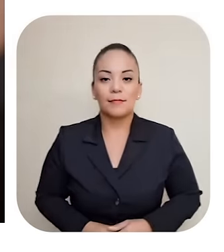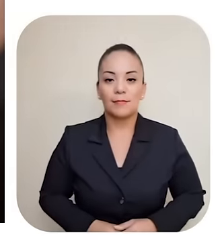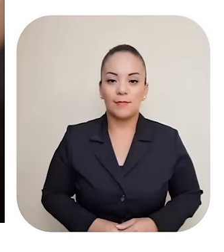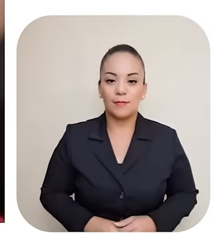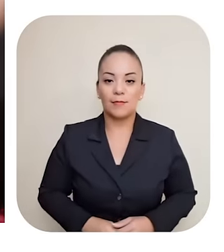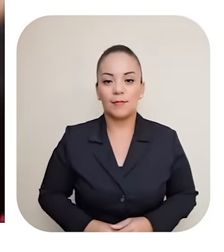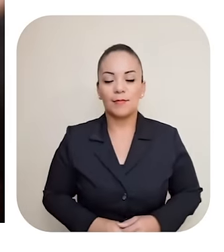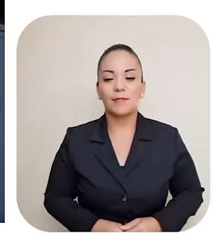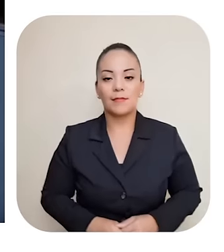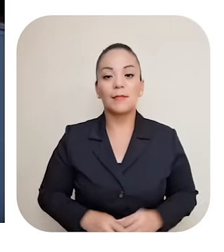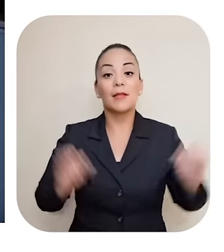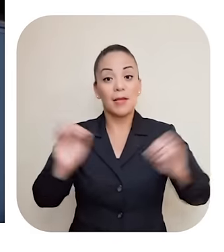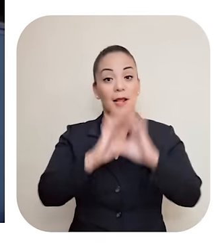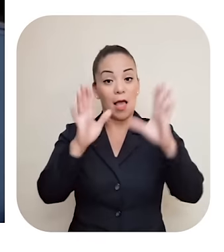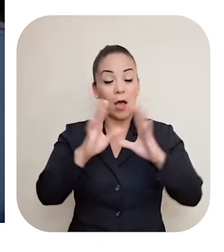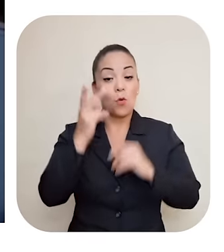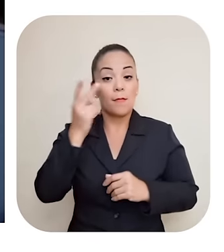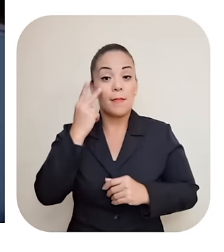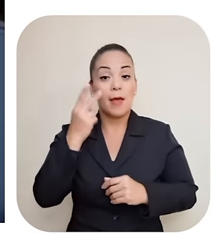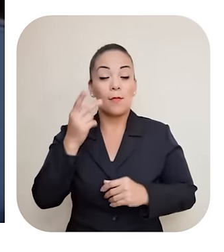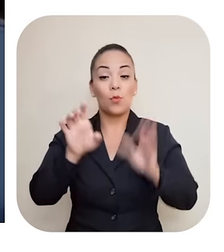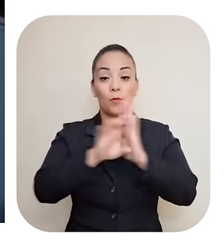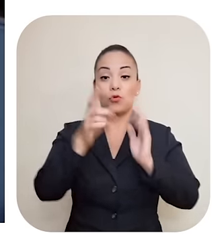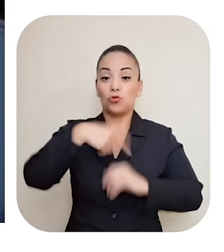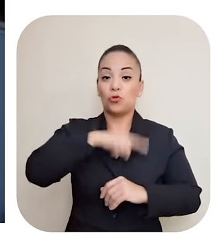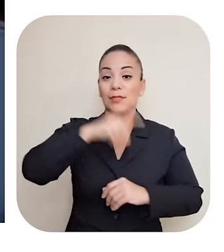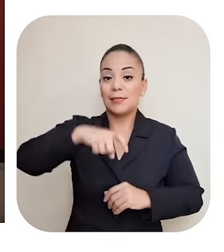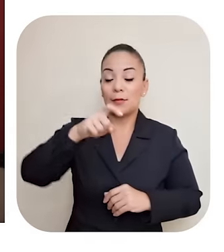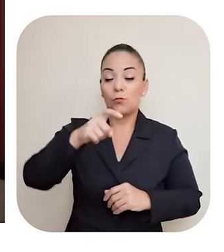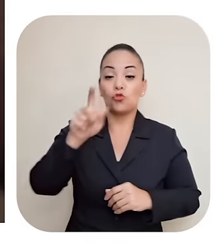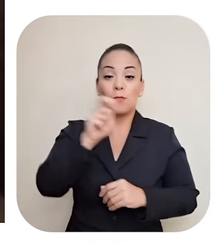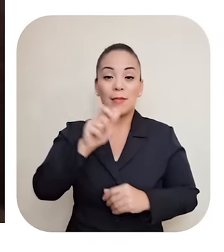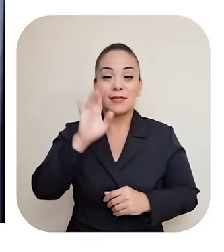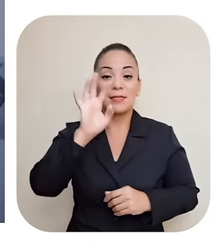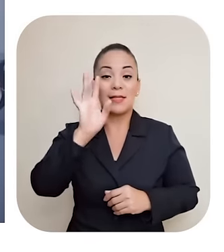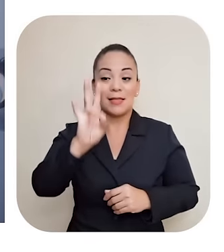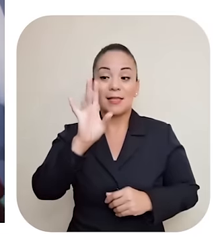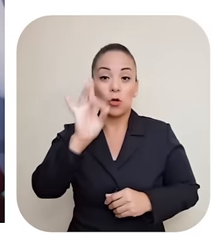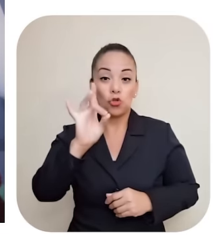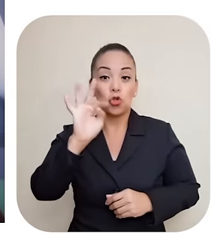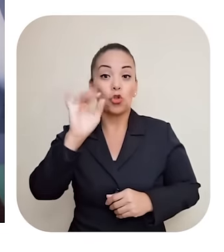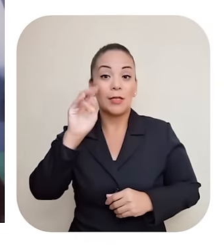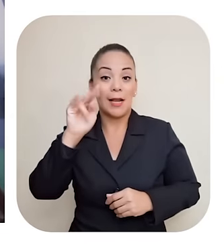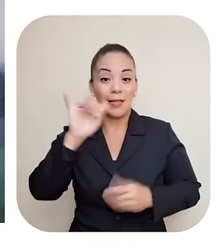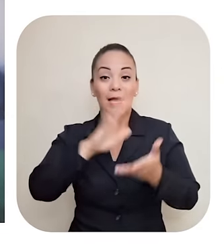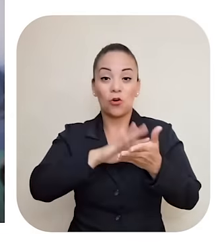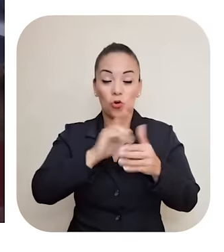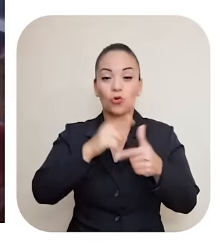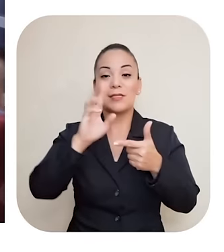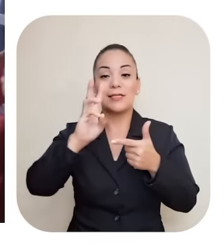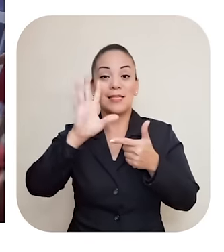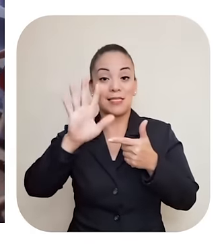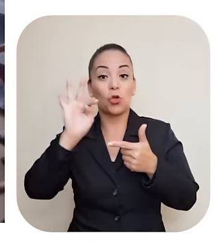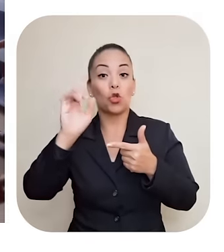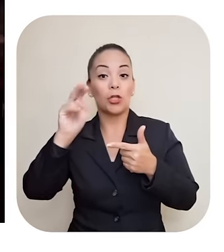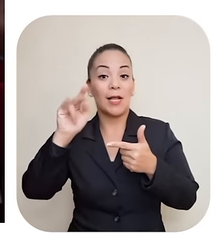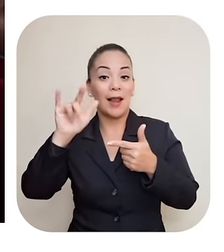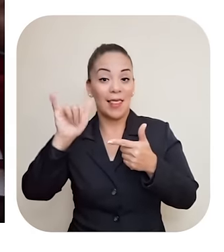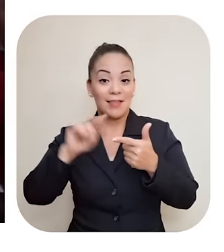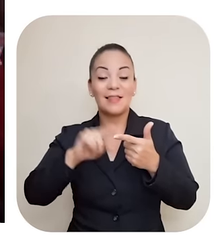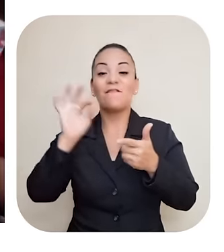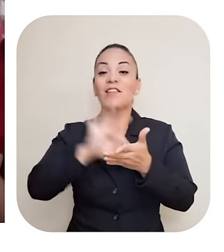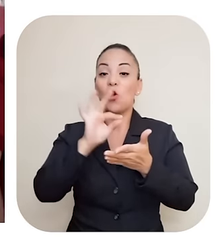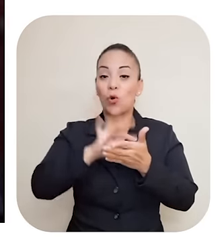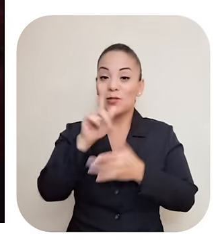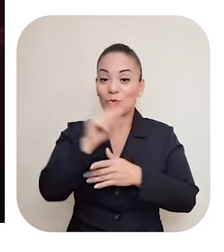Hay gente que tal vez Pueda donar Medio saquito de frijoles Otros que pueden donar Cosas mucho más grandes Claro Viene que por